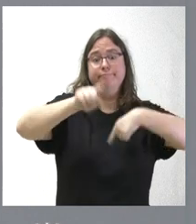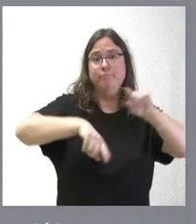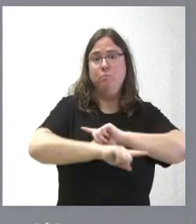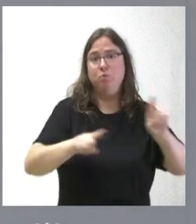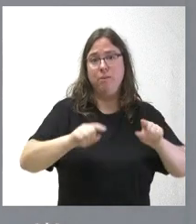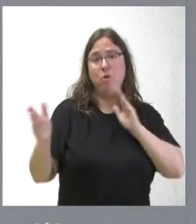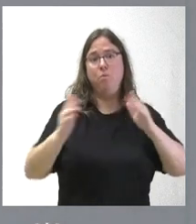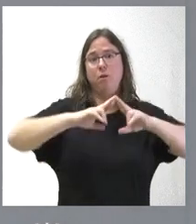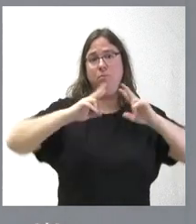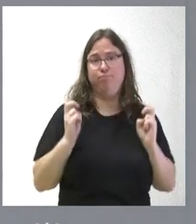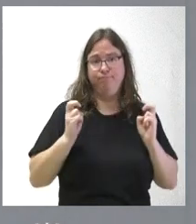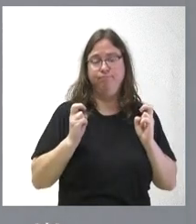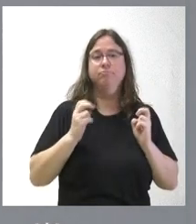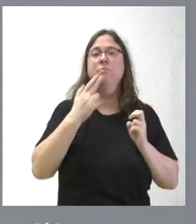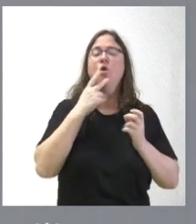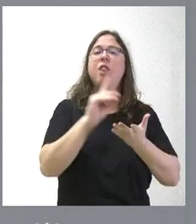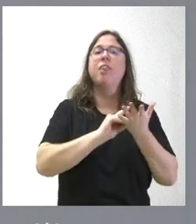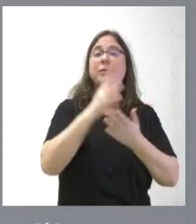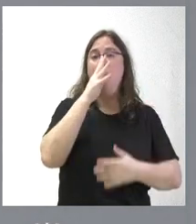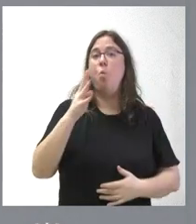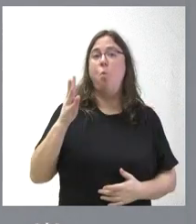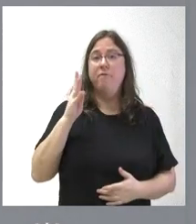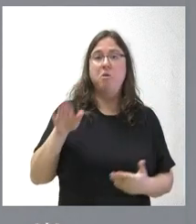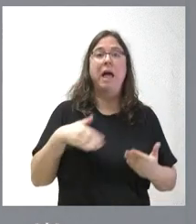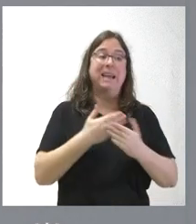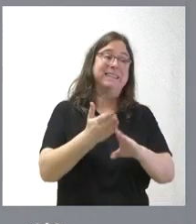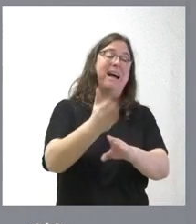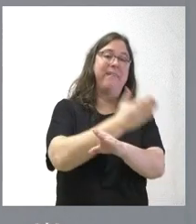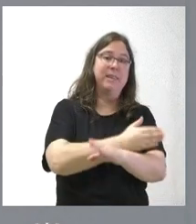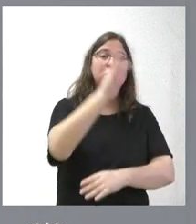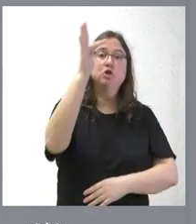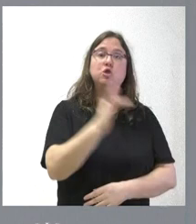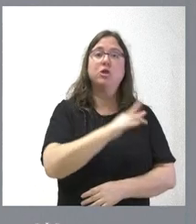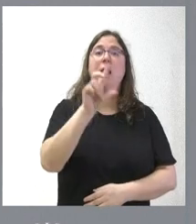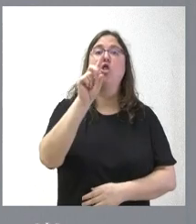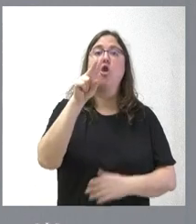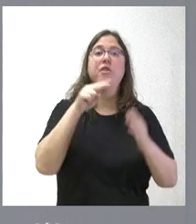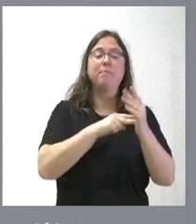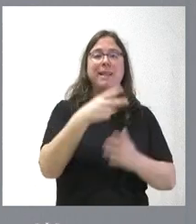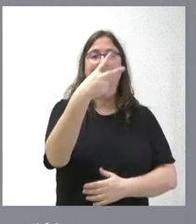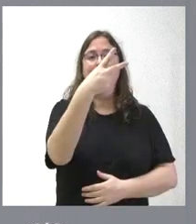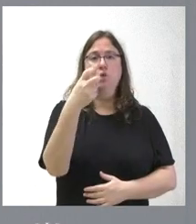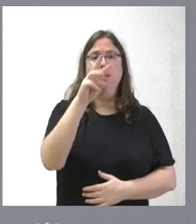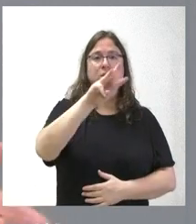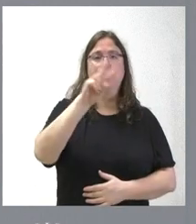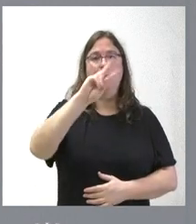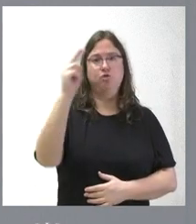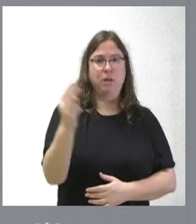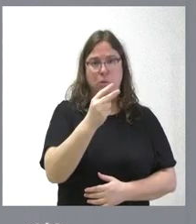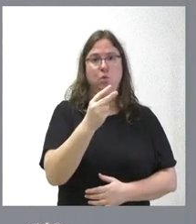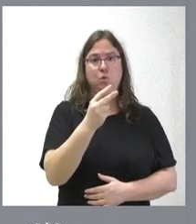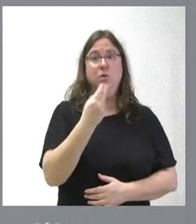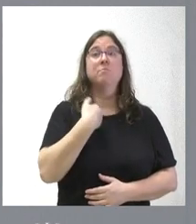produjeron ese año. Por tanto, las cifras de los últimos cuatro años, incluso pre-COVID, son 12.232 euros. Para las cantidades